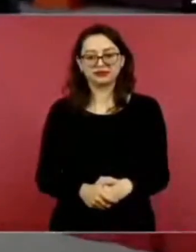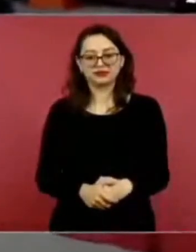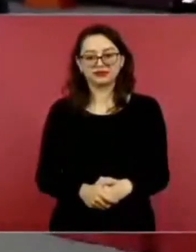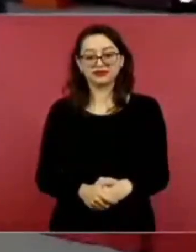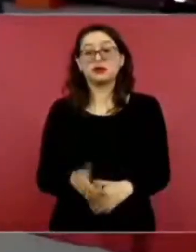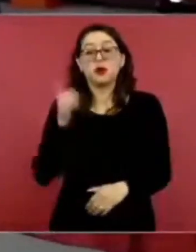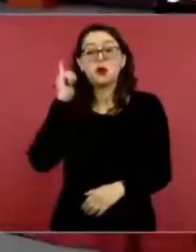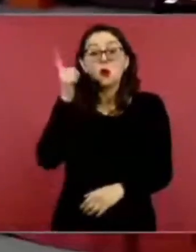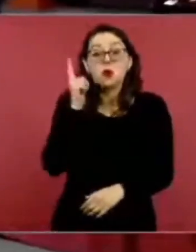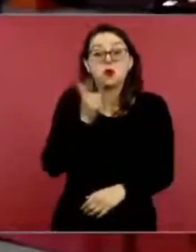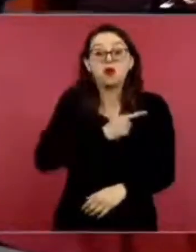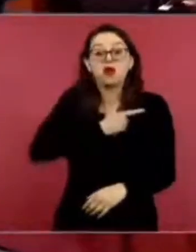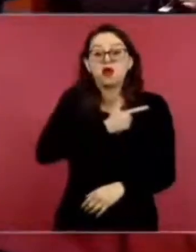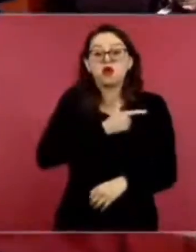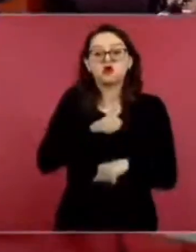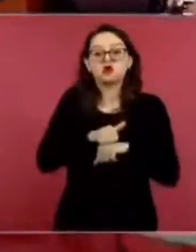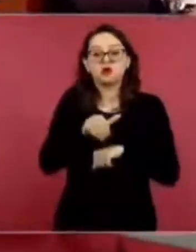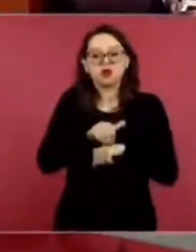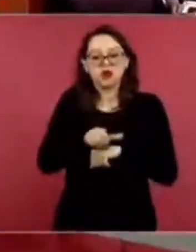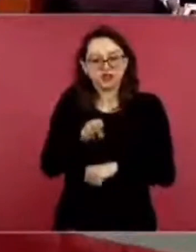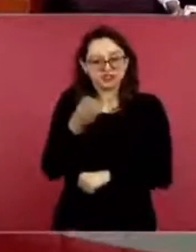Ojalá le guste el número tres.